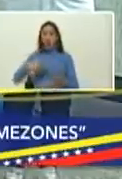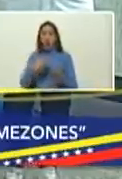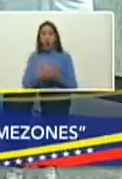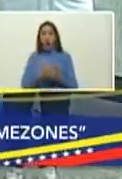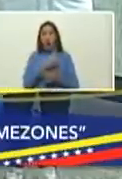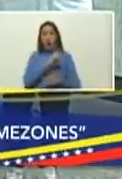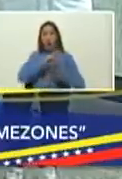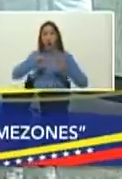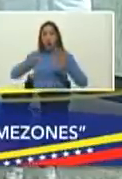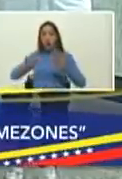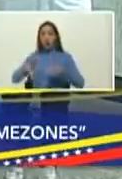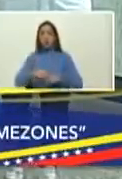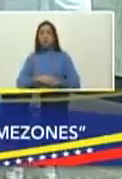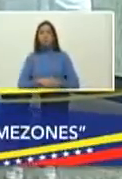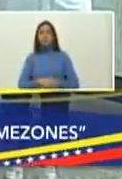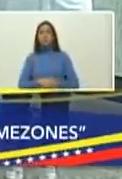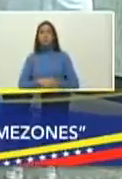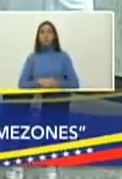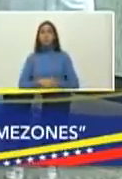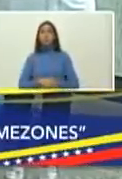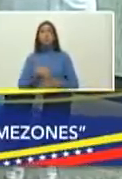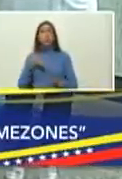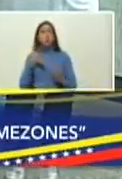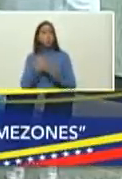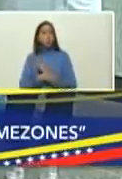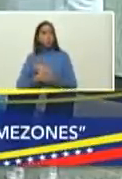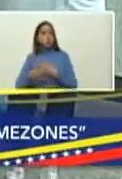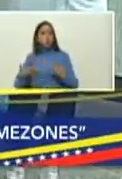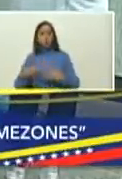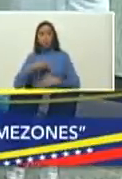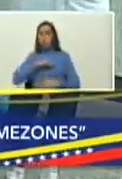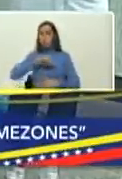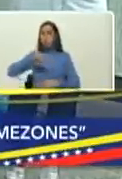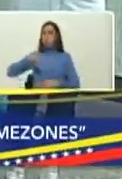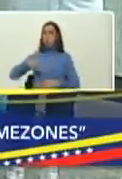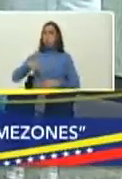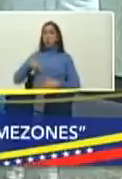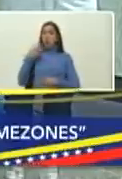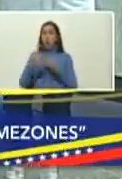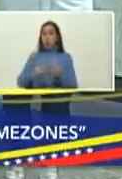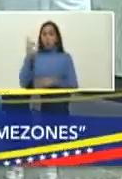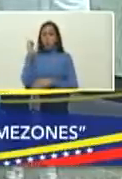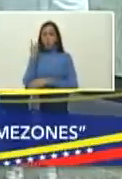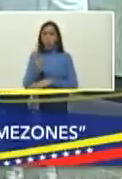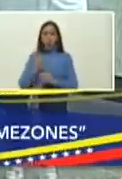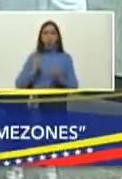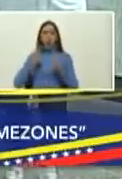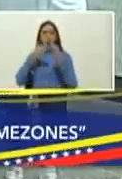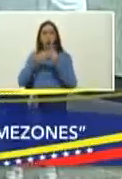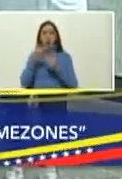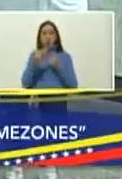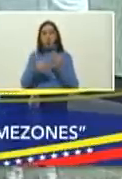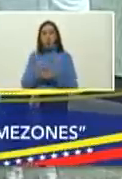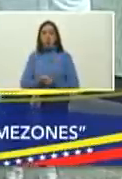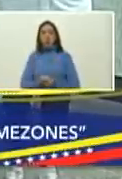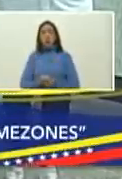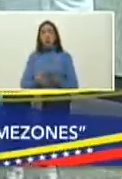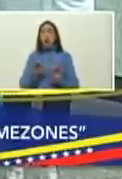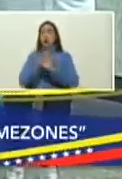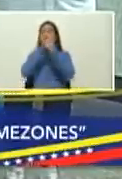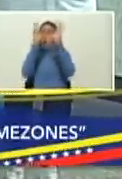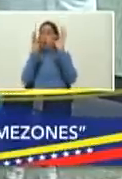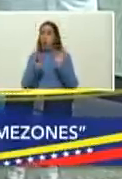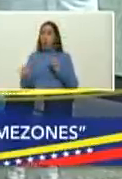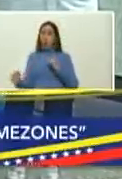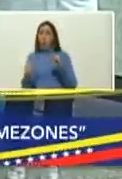17 años mi presidente quiere decir que bueno nosotros además de cumplir la meta también estamos establecidos en los métodos que hemos